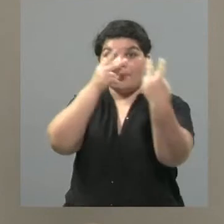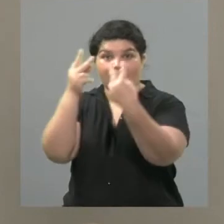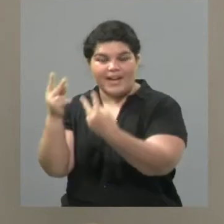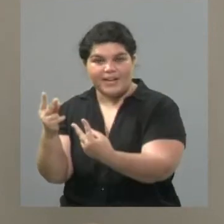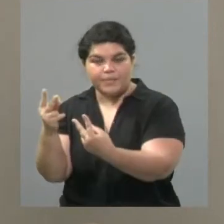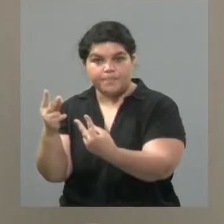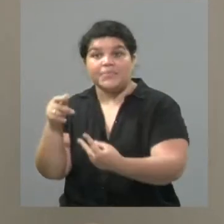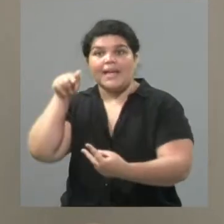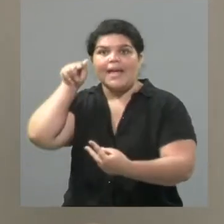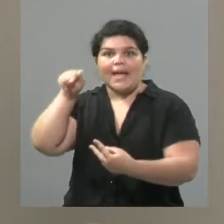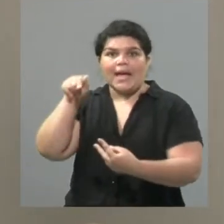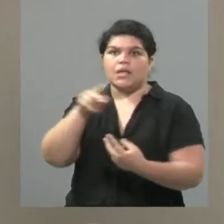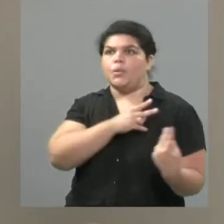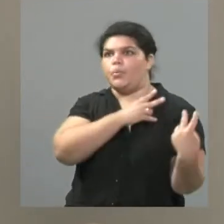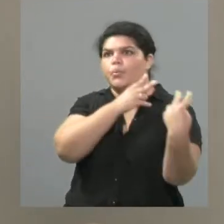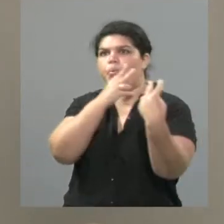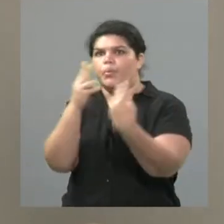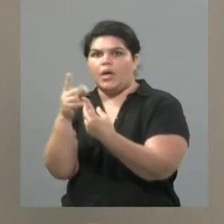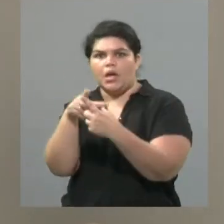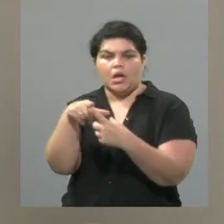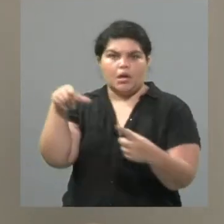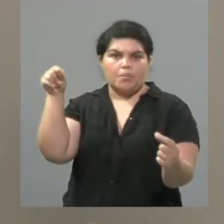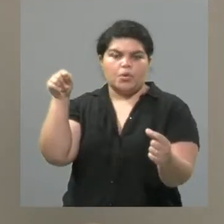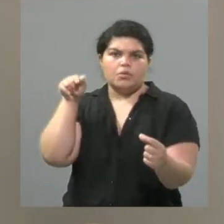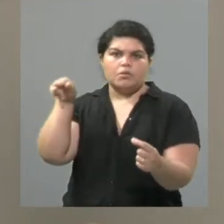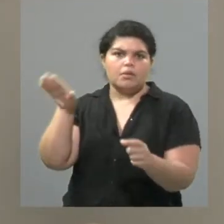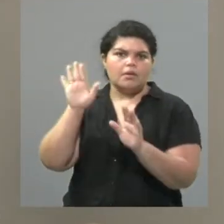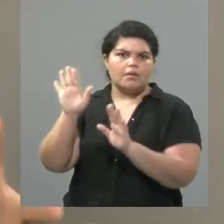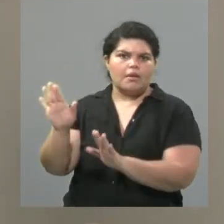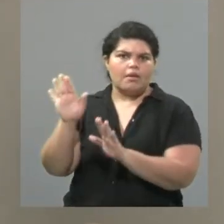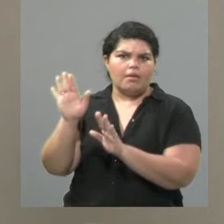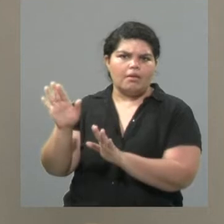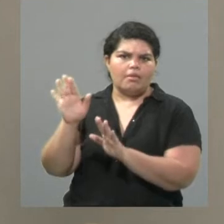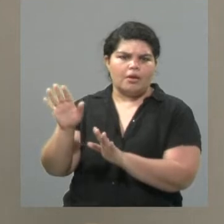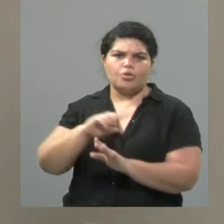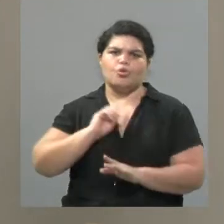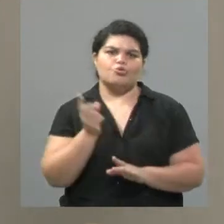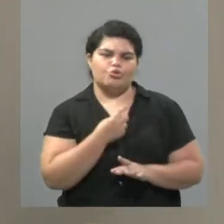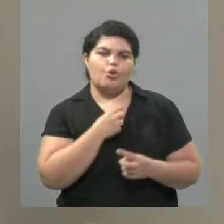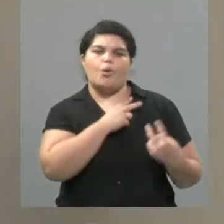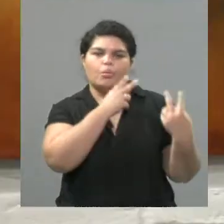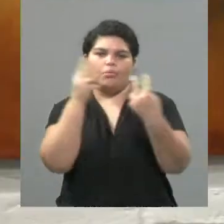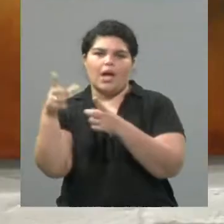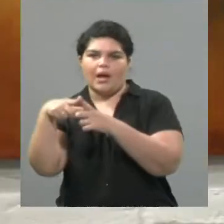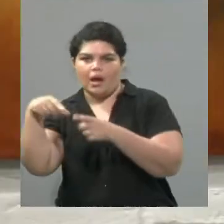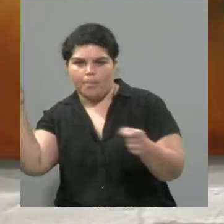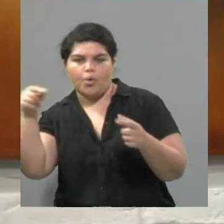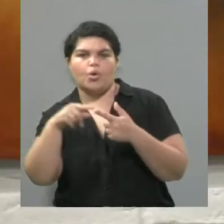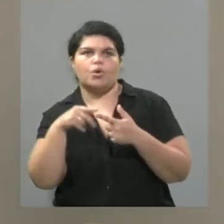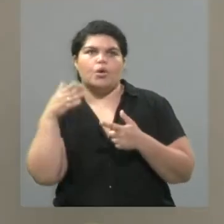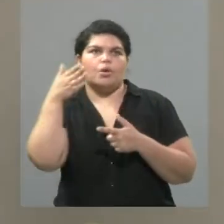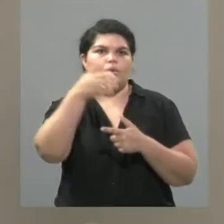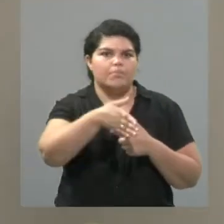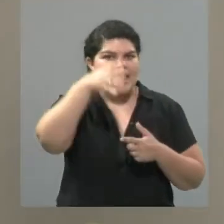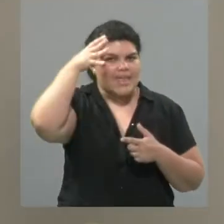fue un viaje de ida en donde viajamos por Japón, tuvimos la oportunidad de viajar por Italia, llevando